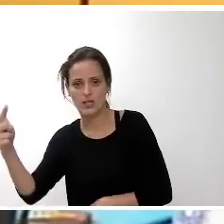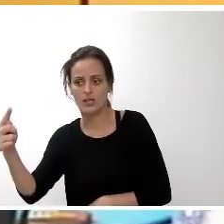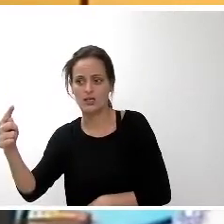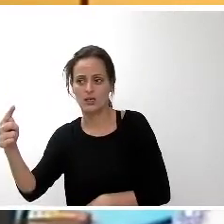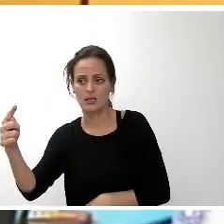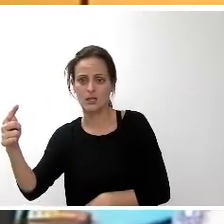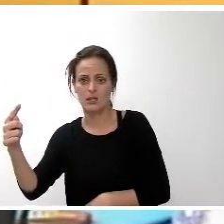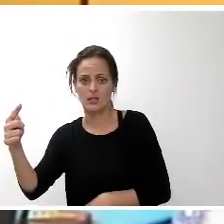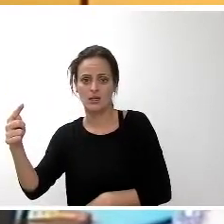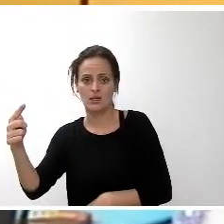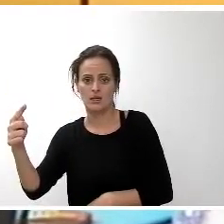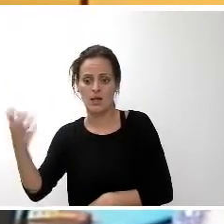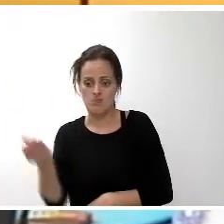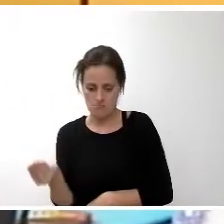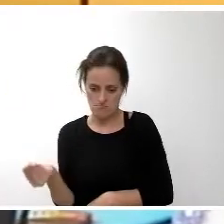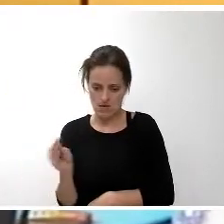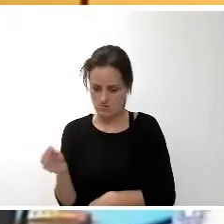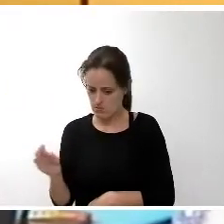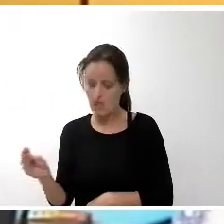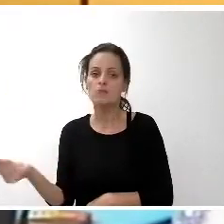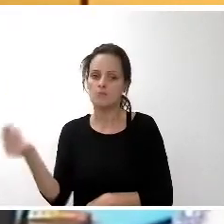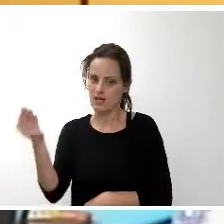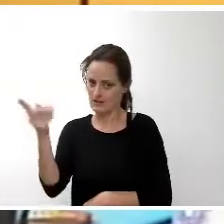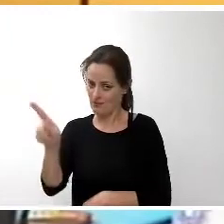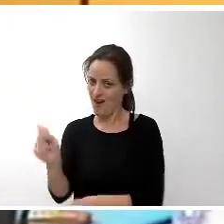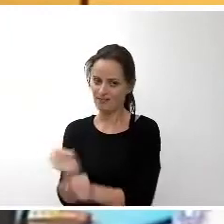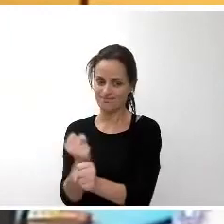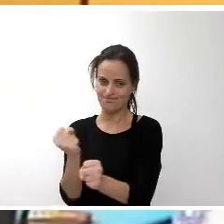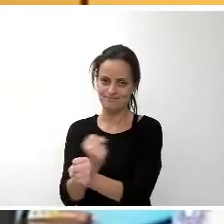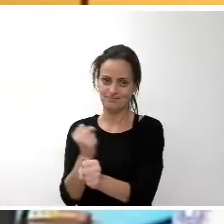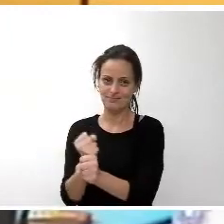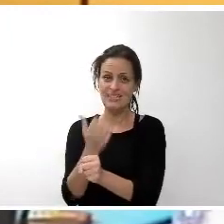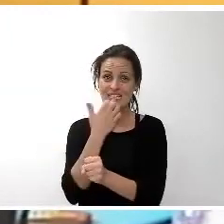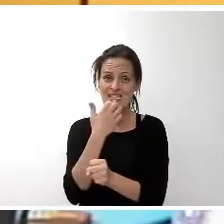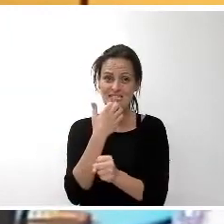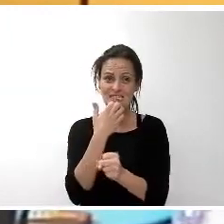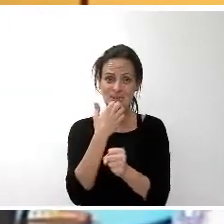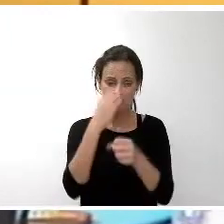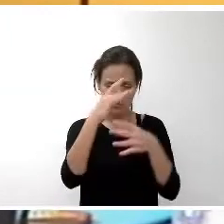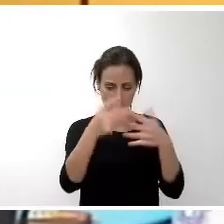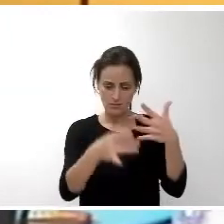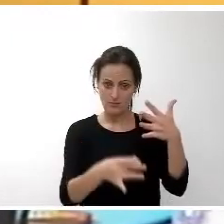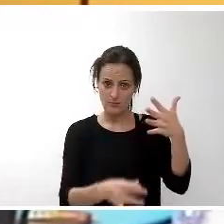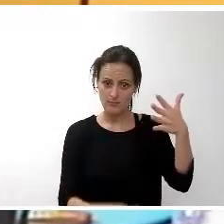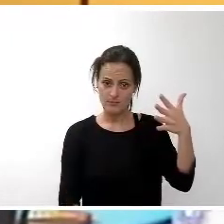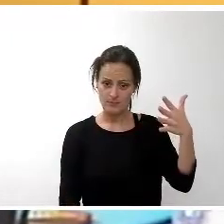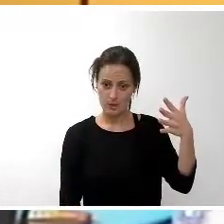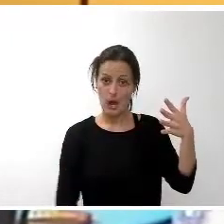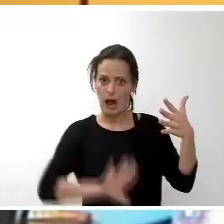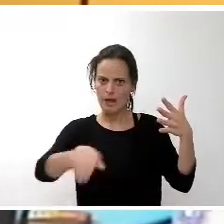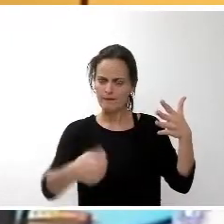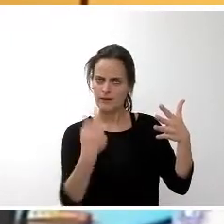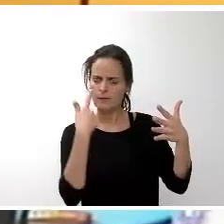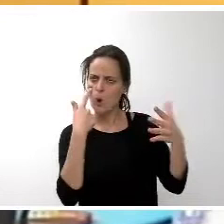y, por supuesto, al empleo. Y si sumamos todo eso, el porcentaje que dedica este cabildo